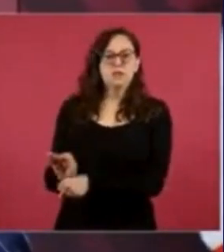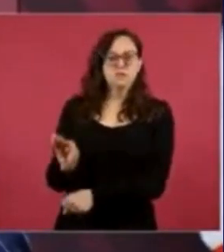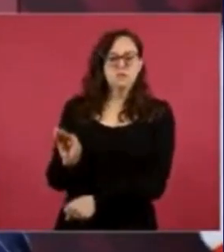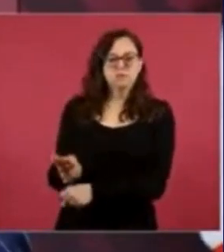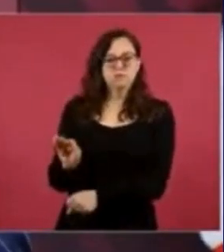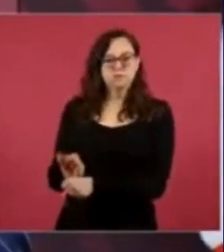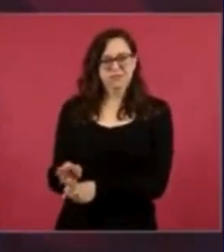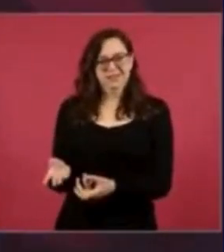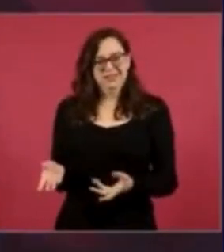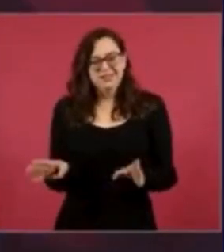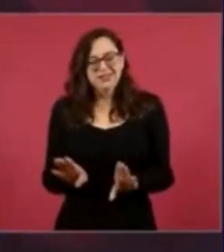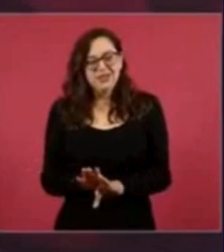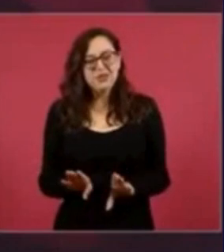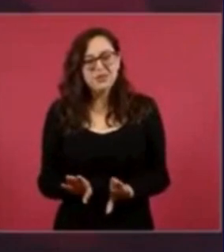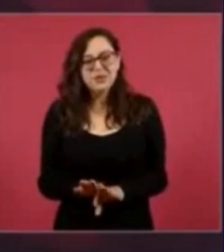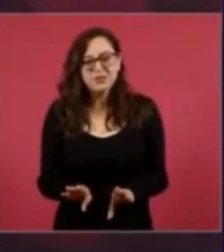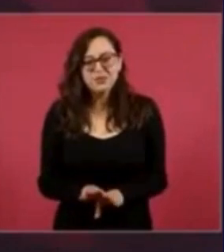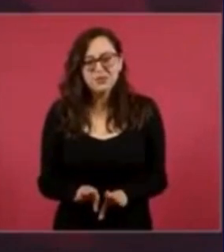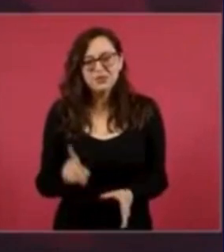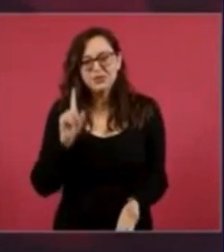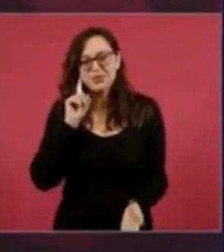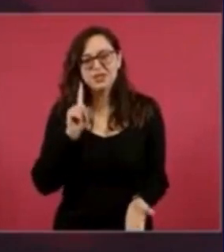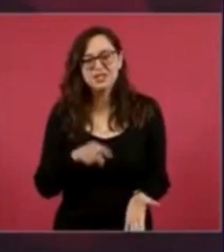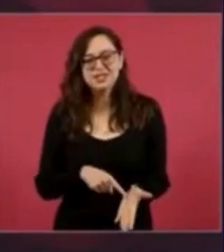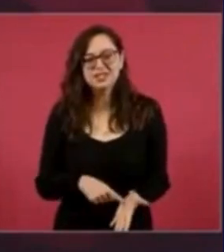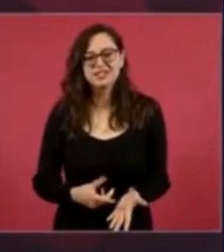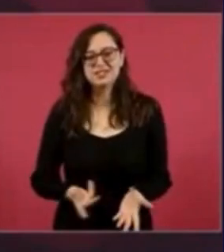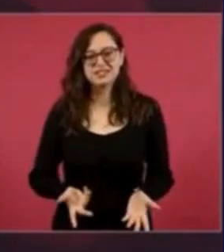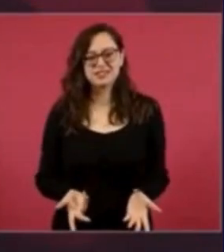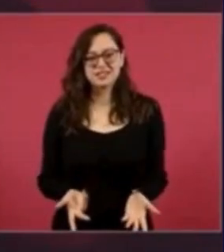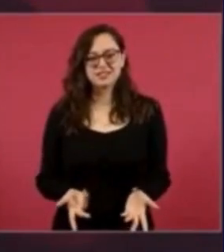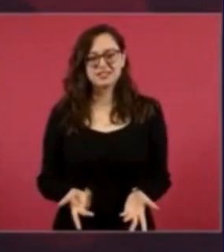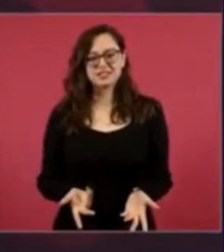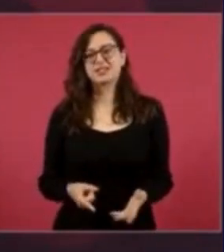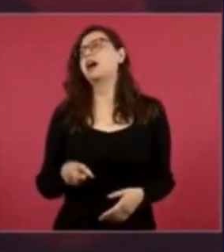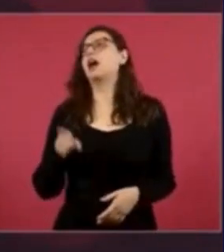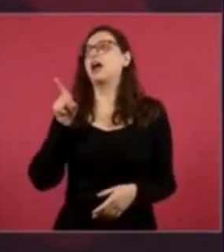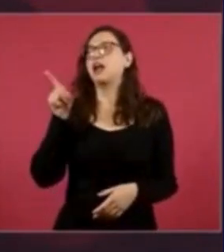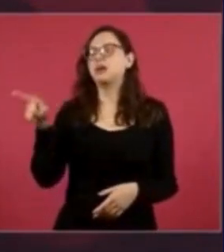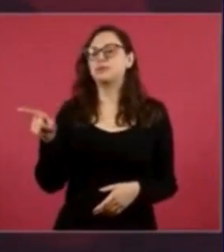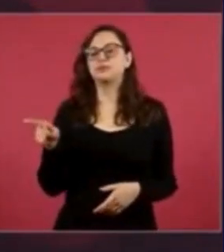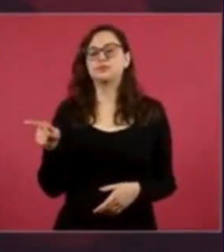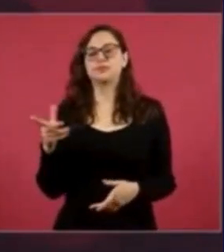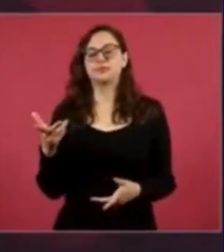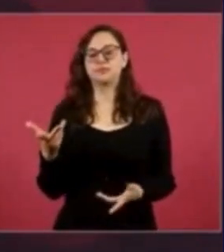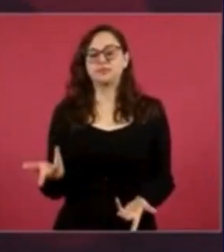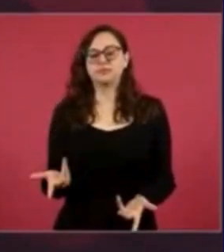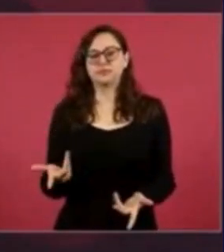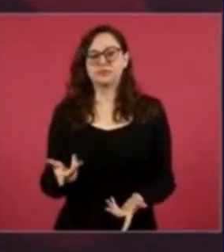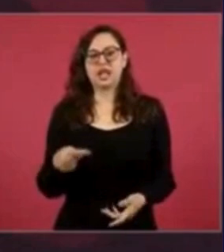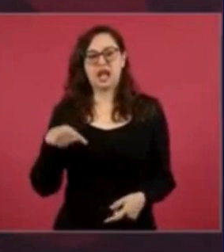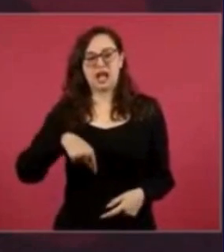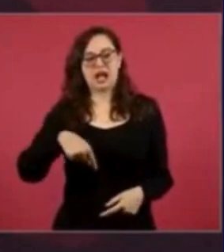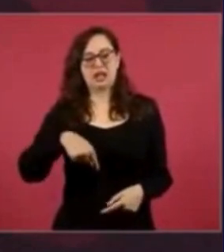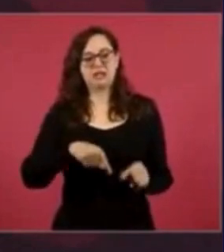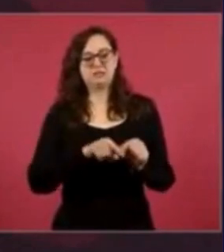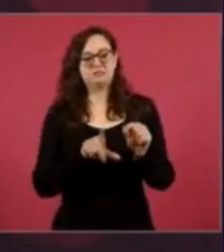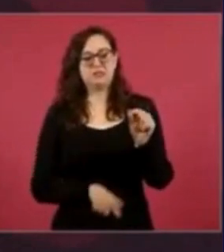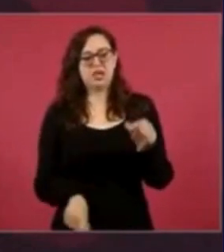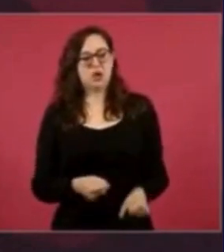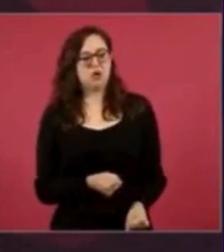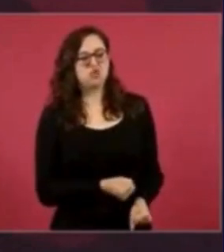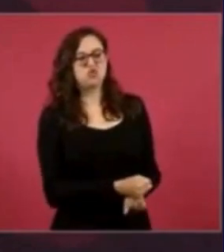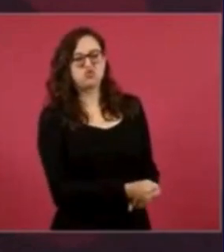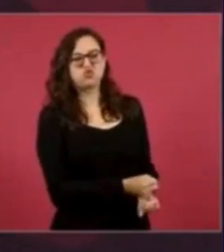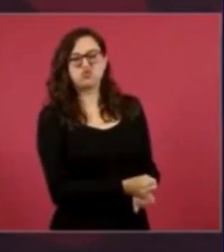otros gobiernos. Por último, el presidente se dirigió a los estudiantes de educación básica que están regresando a las